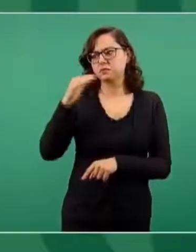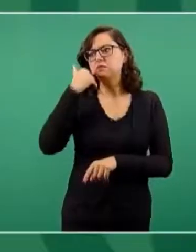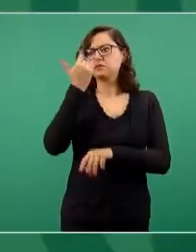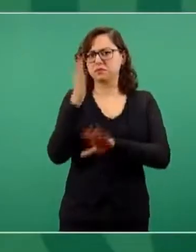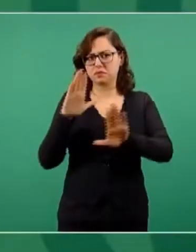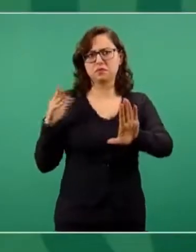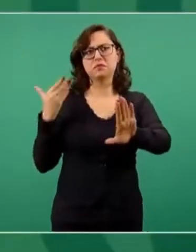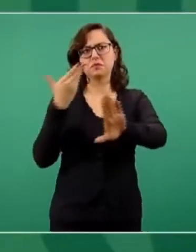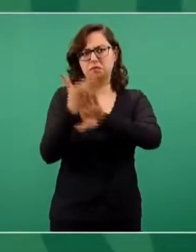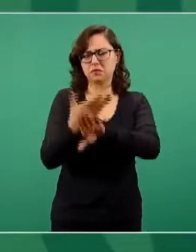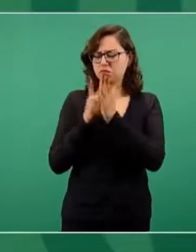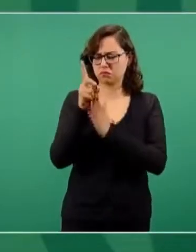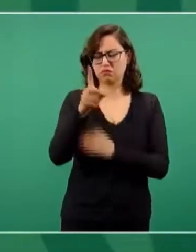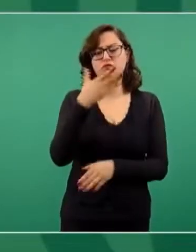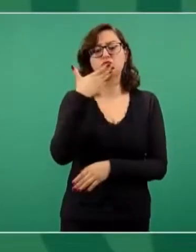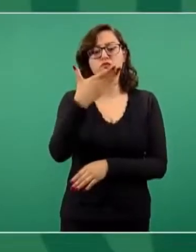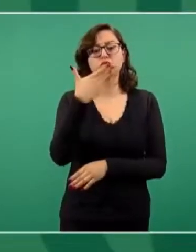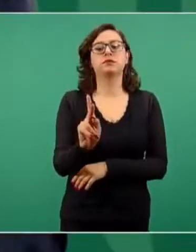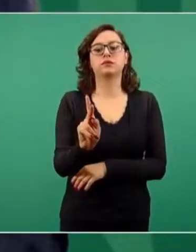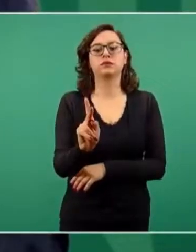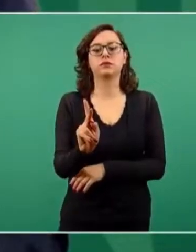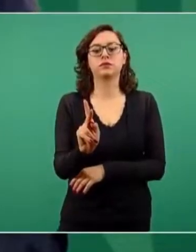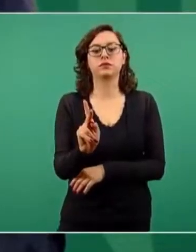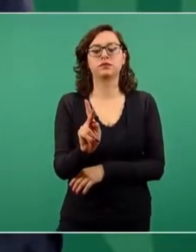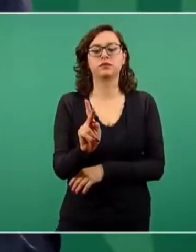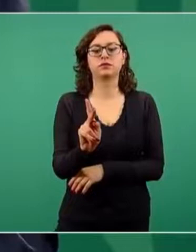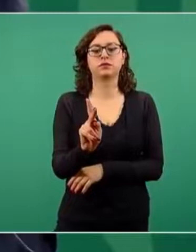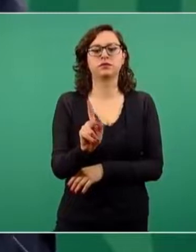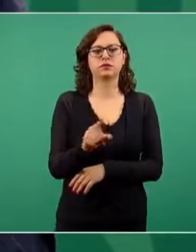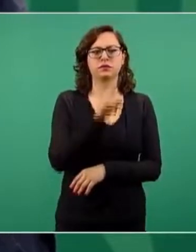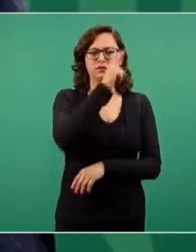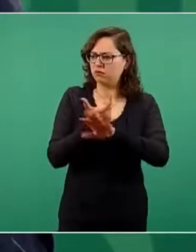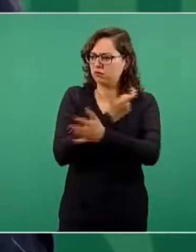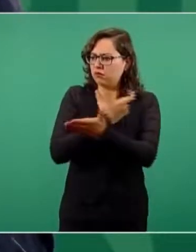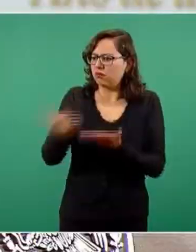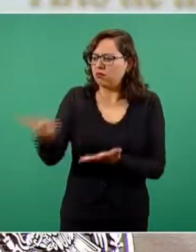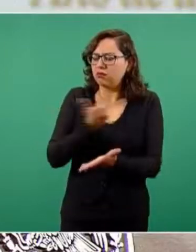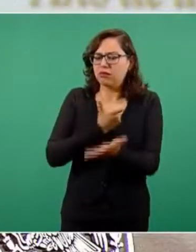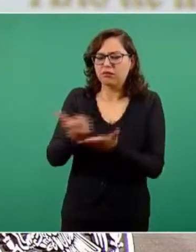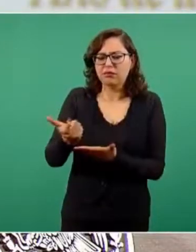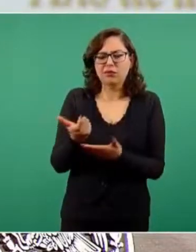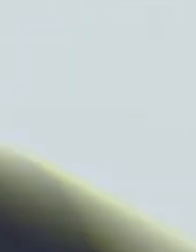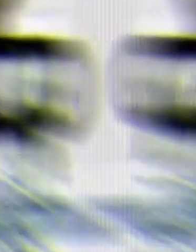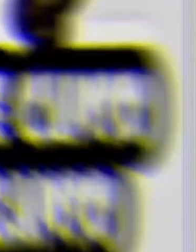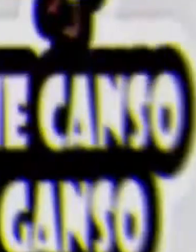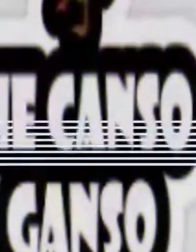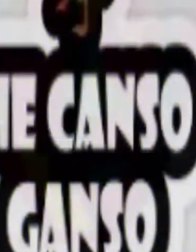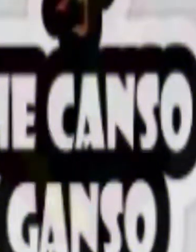a hacerlo, es legítimo. Pero, ¿cómo? Con financiamiento extranjero.